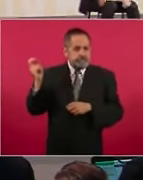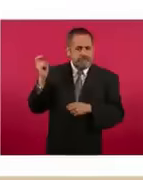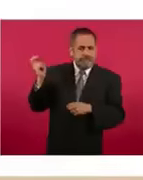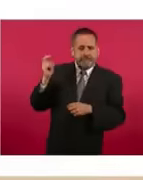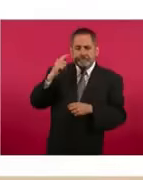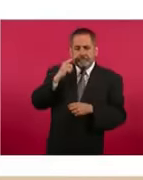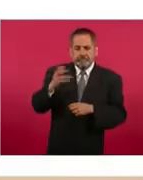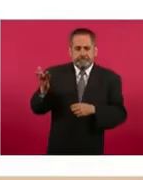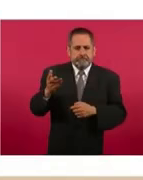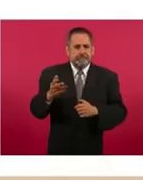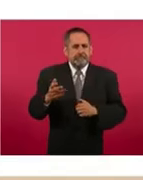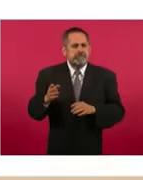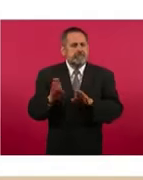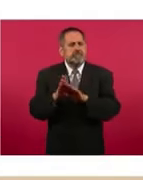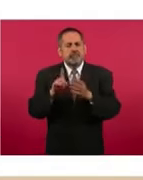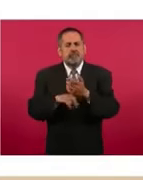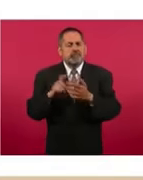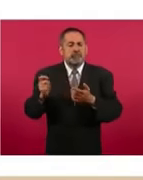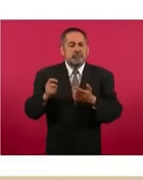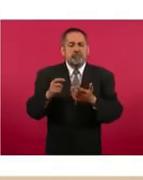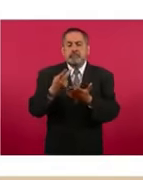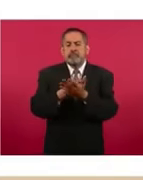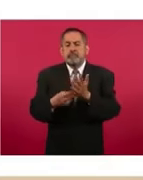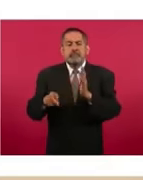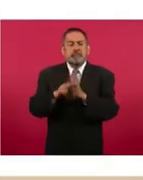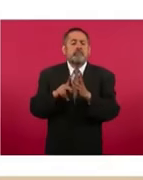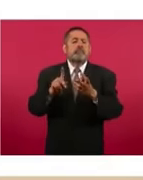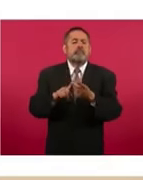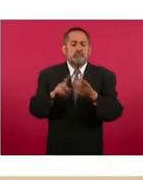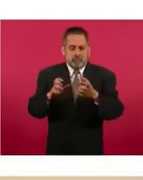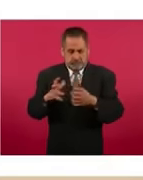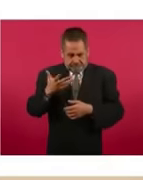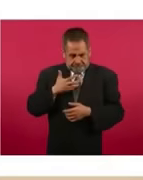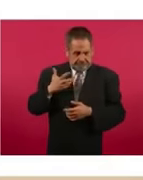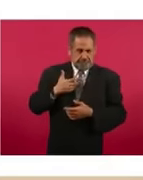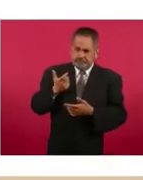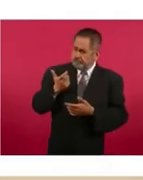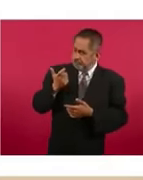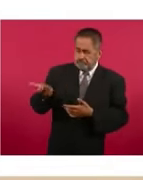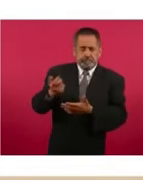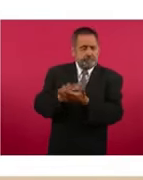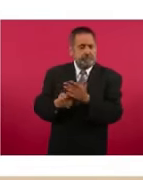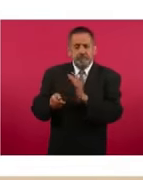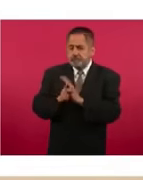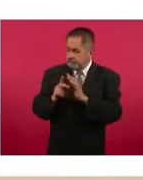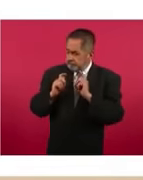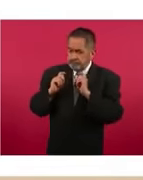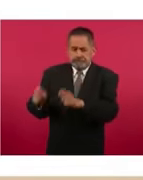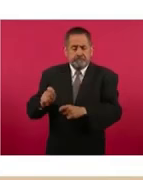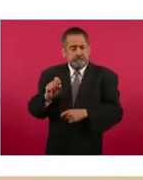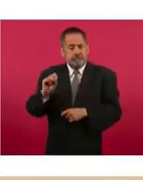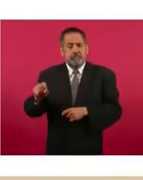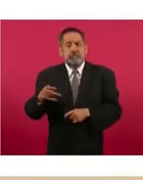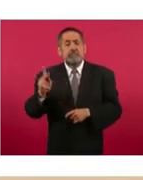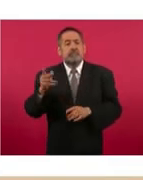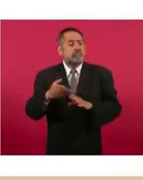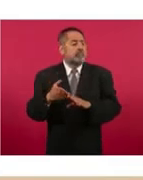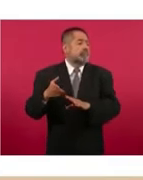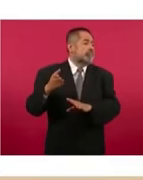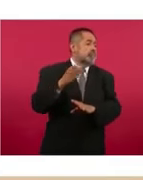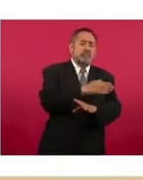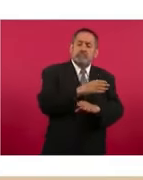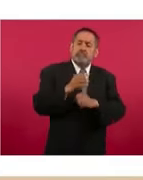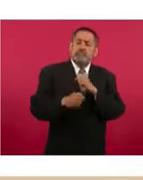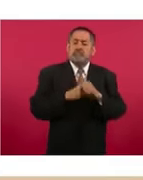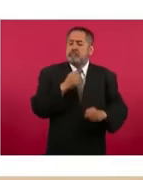vacancias, estas plazas que tienen recursos asignados, que tienen presupuesto, pero que históricamente y que